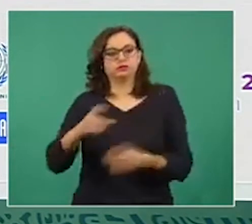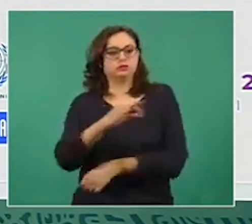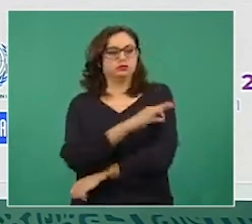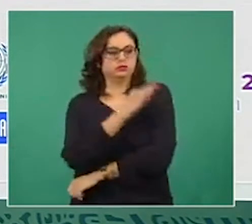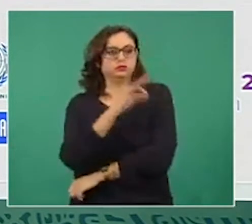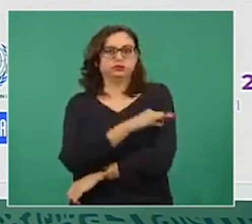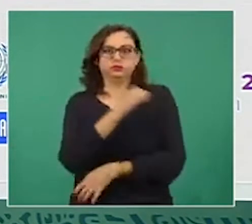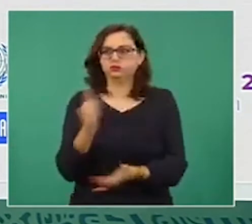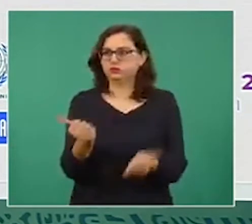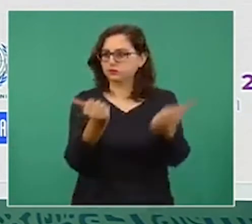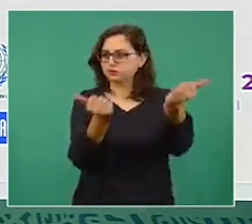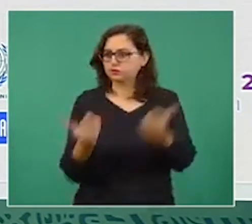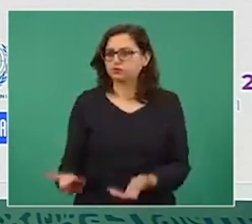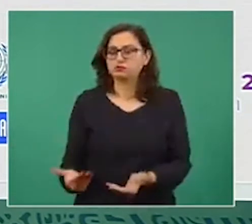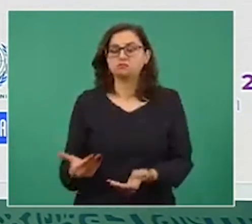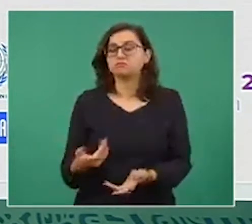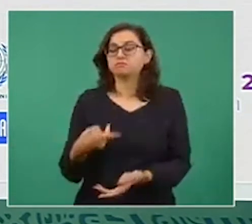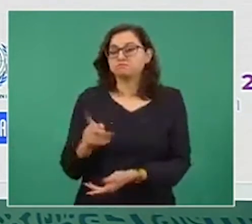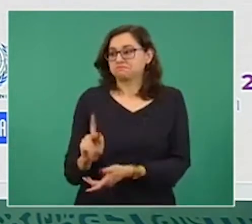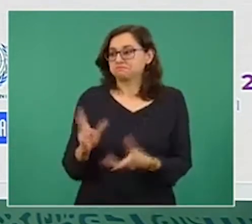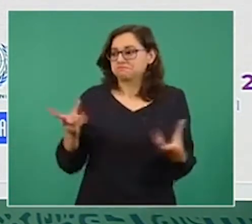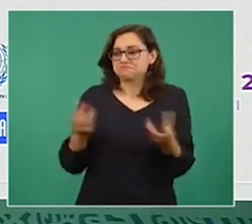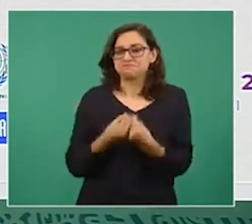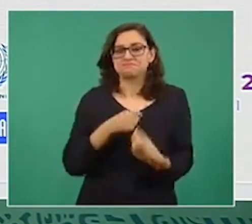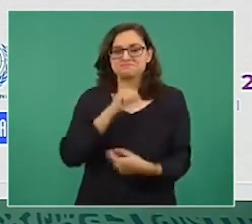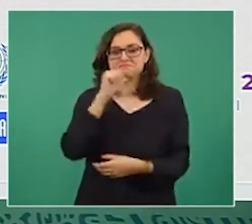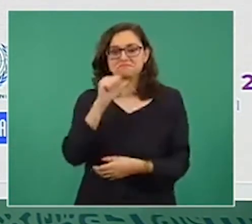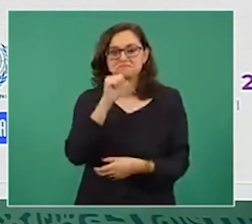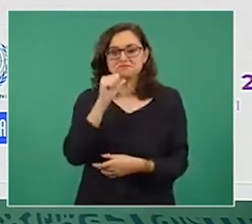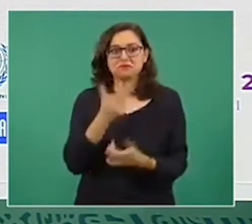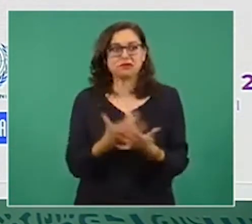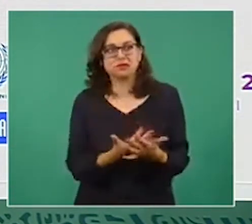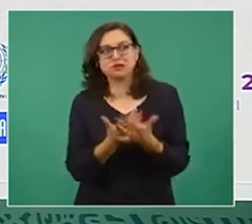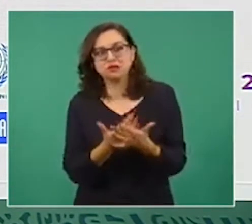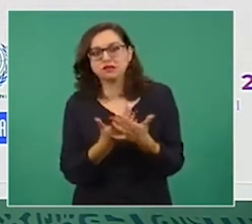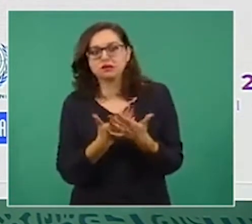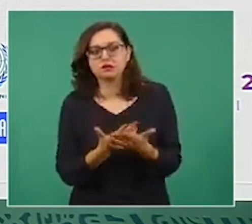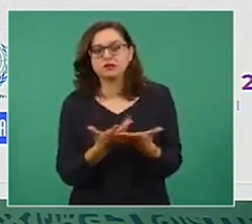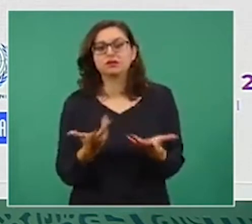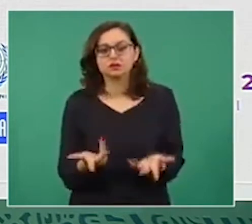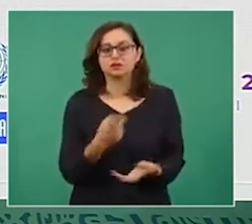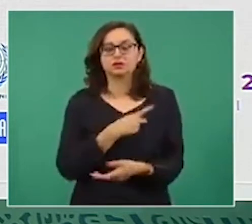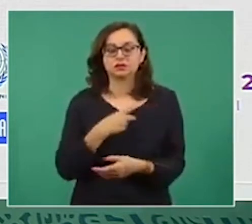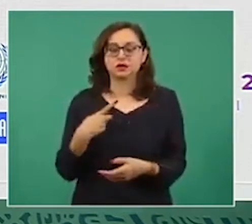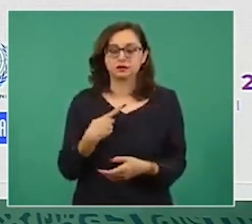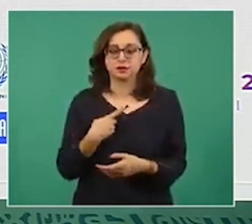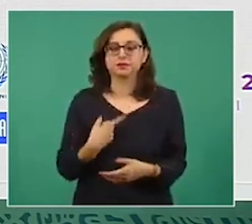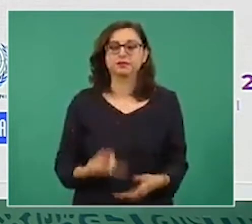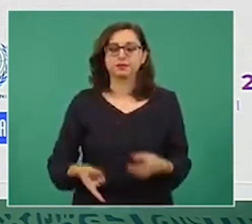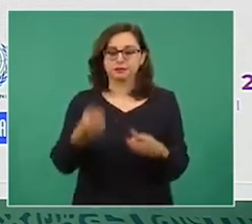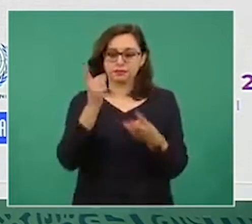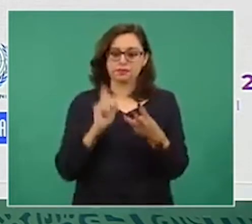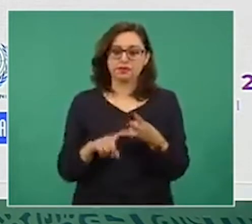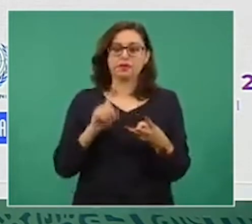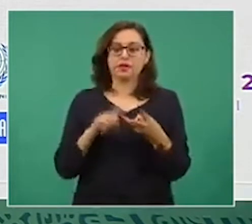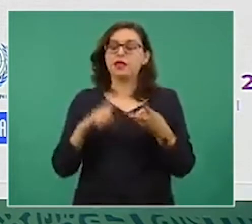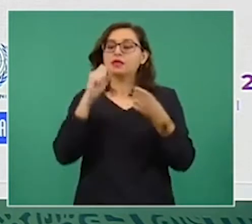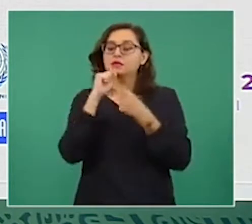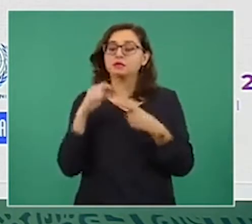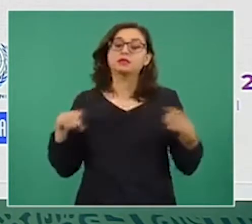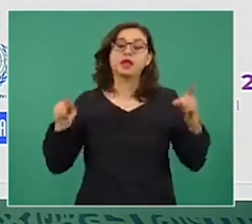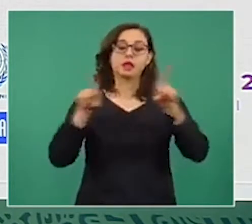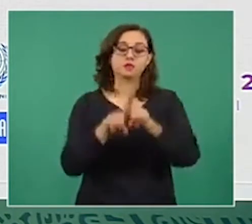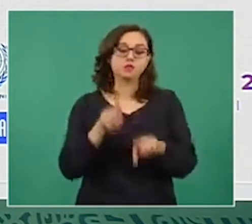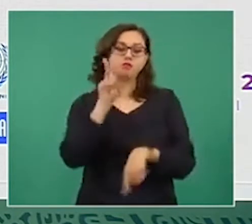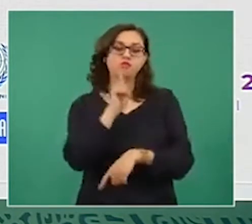de lo que las empresas determinan. Y la implementación de una plataforma regional de ensayos clínicos, porque en América